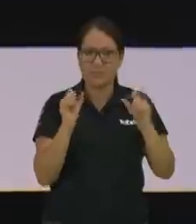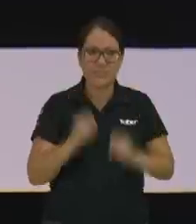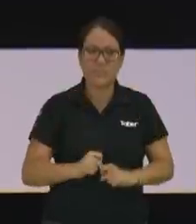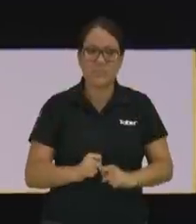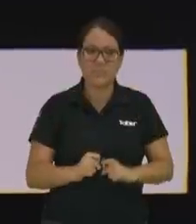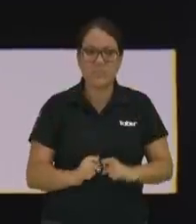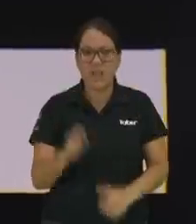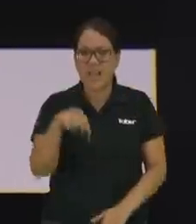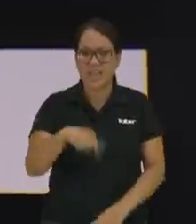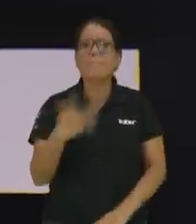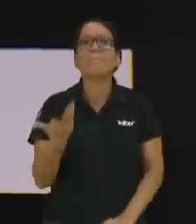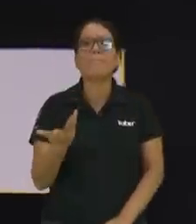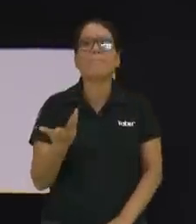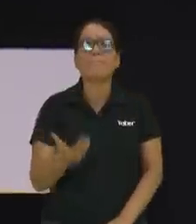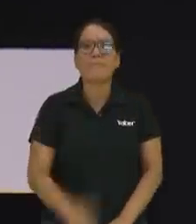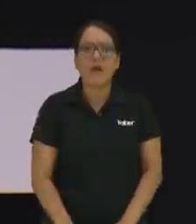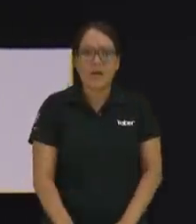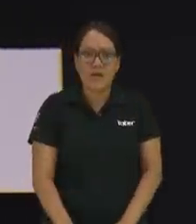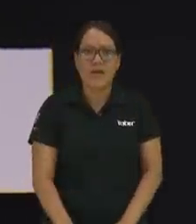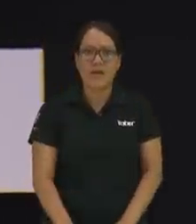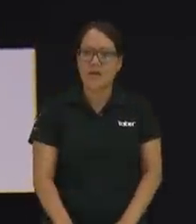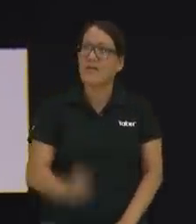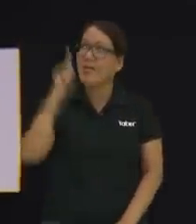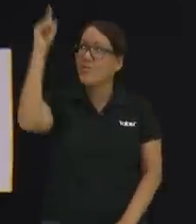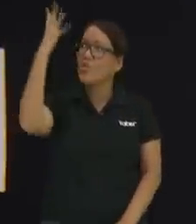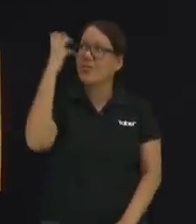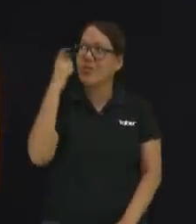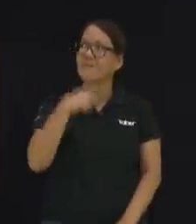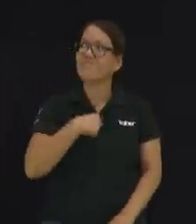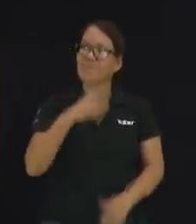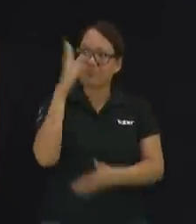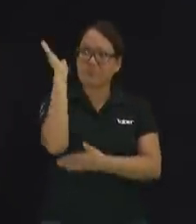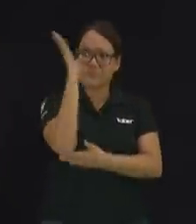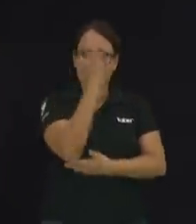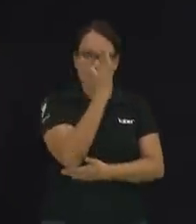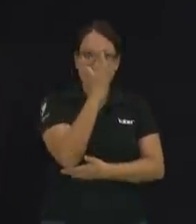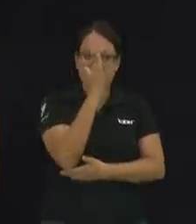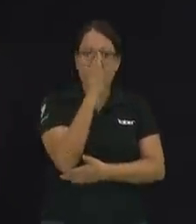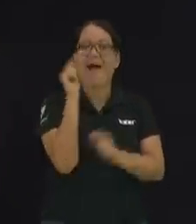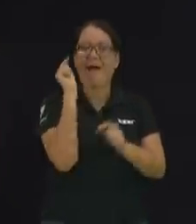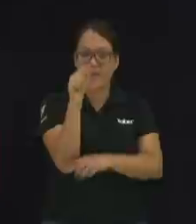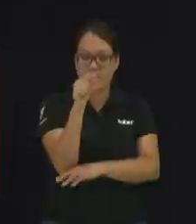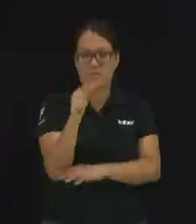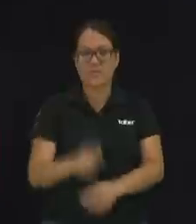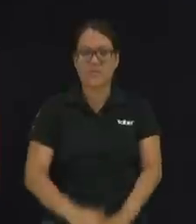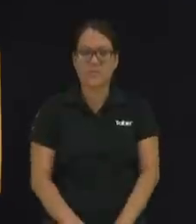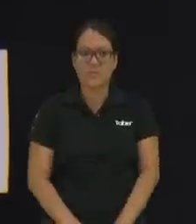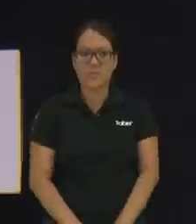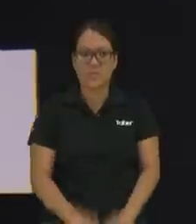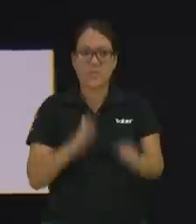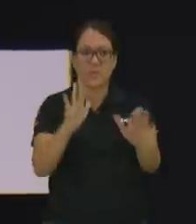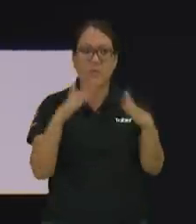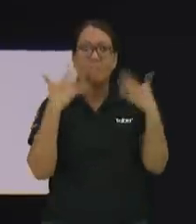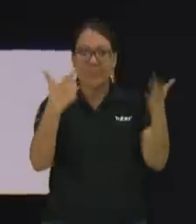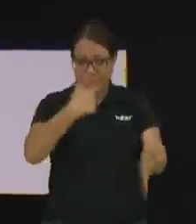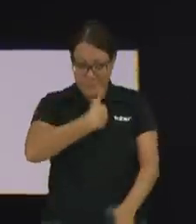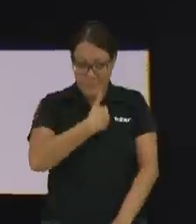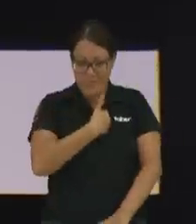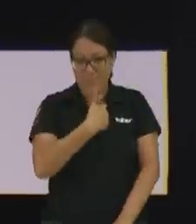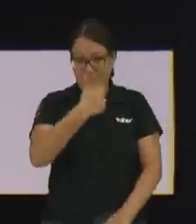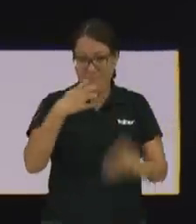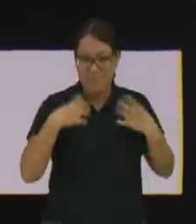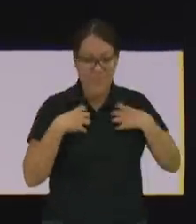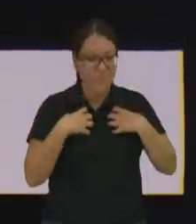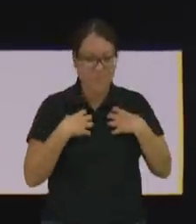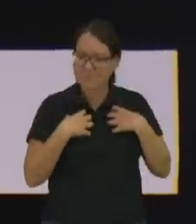Estás aquí para ejecutar los sueños de Dios. Son dos cosas completamente diferentes. Porque ya no vivo yo,